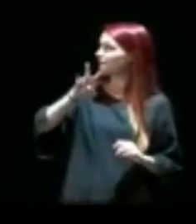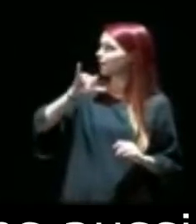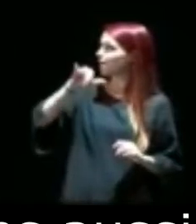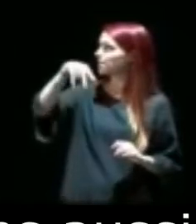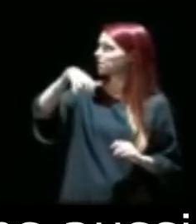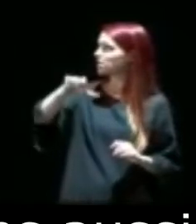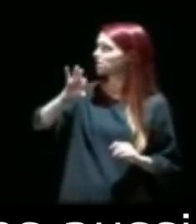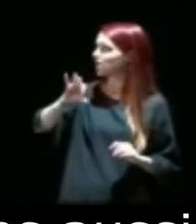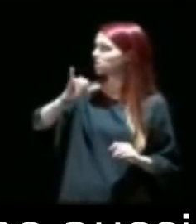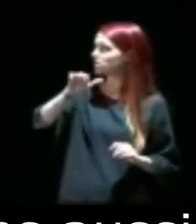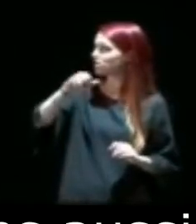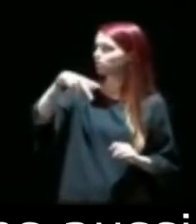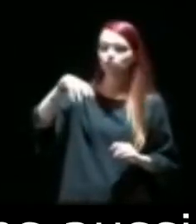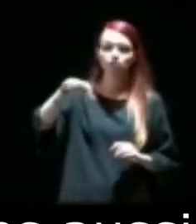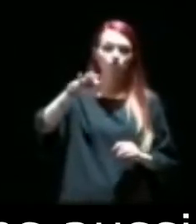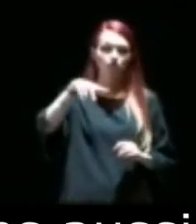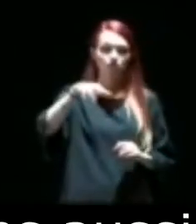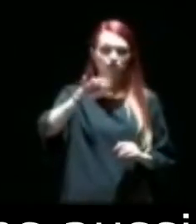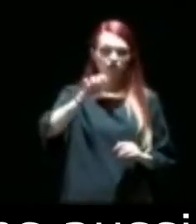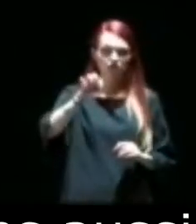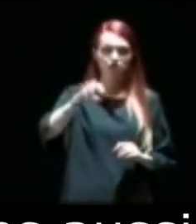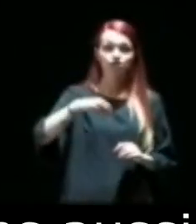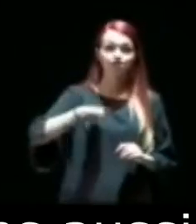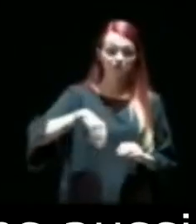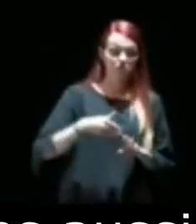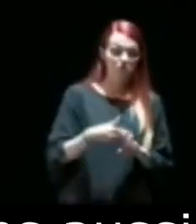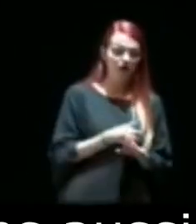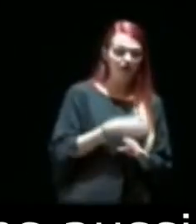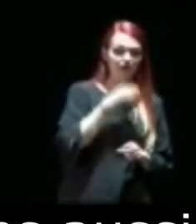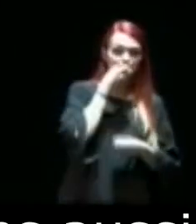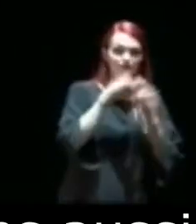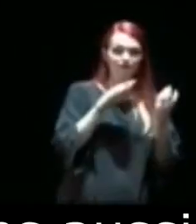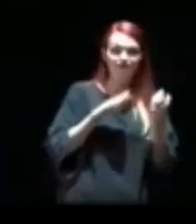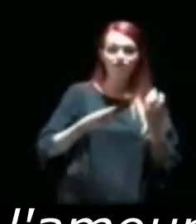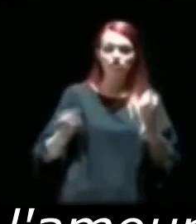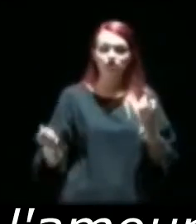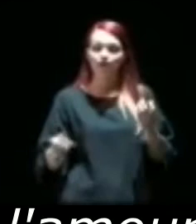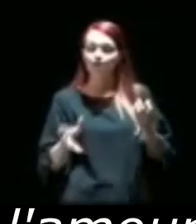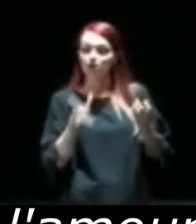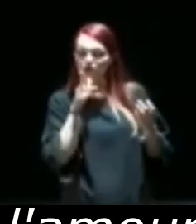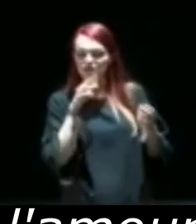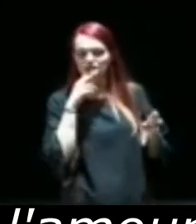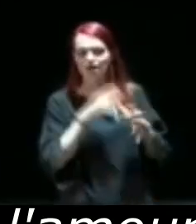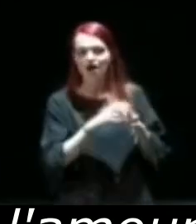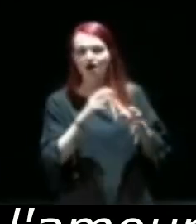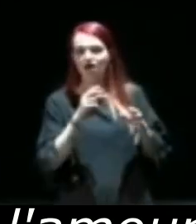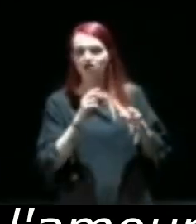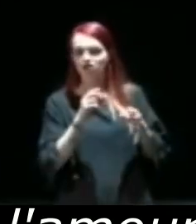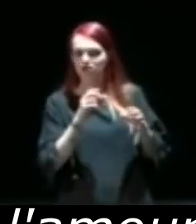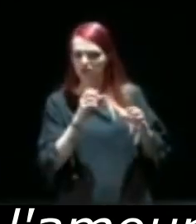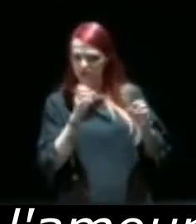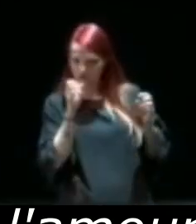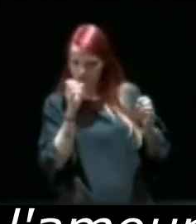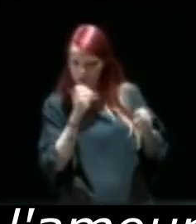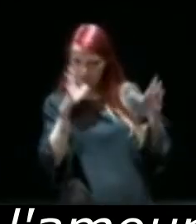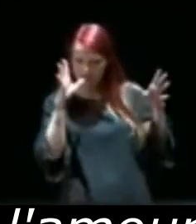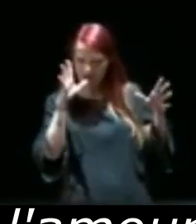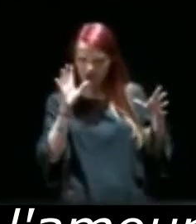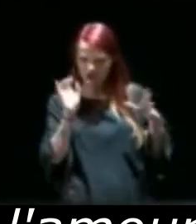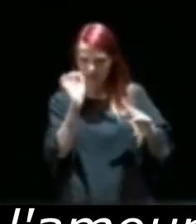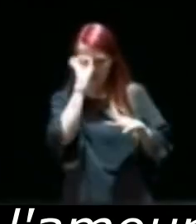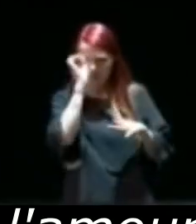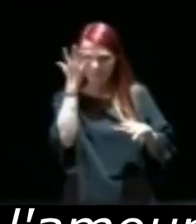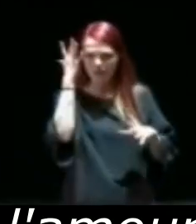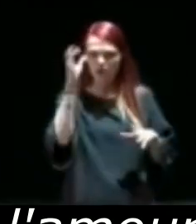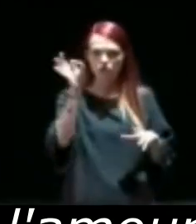de lo mismo que hemos hecho con esta primavera fugitiva, en este caso sería con Divina Invención, o creo que este es un